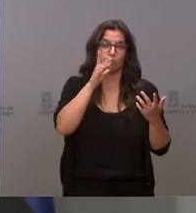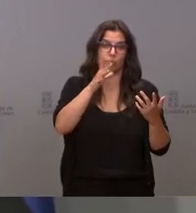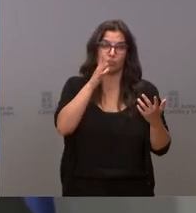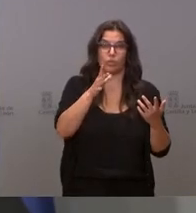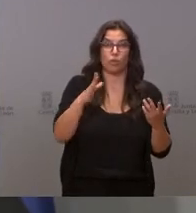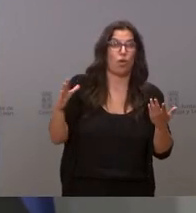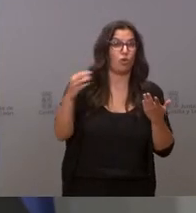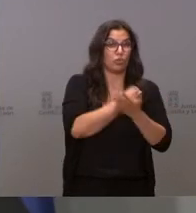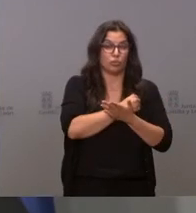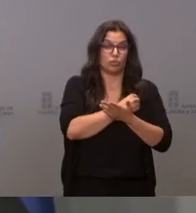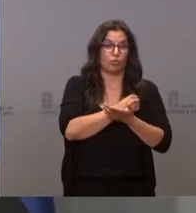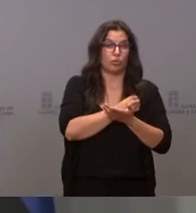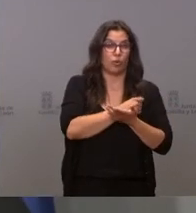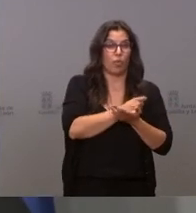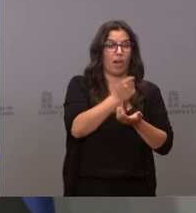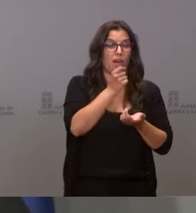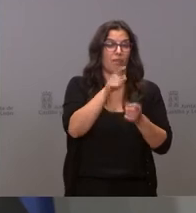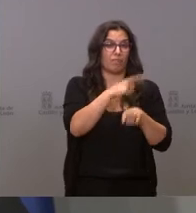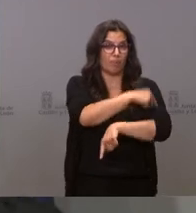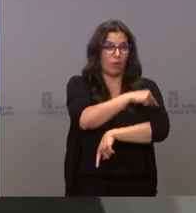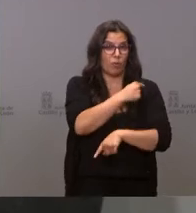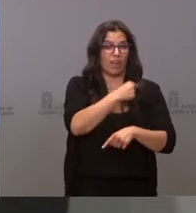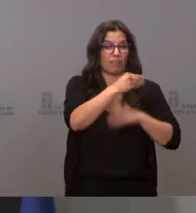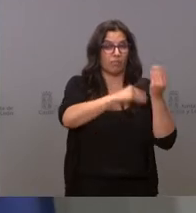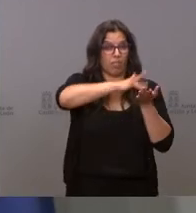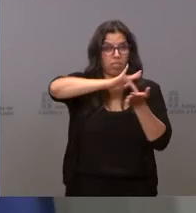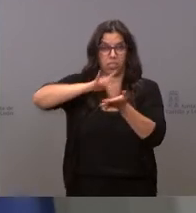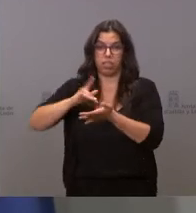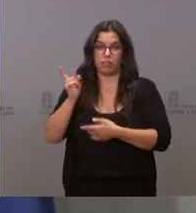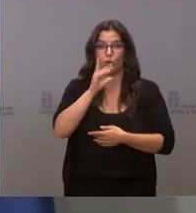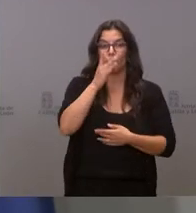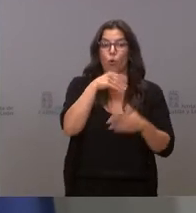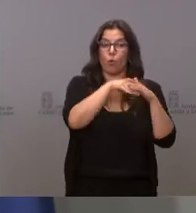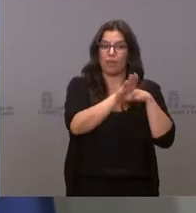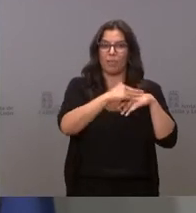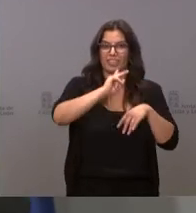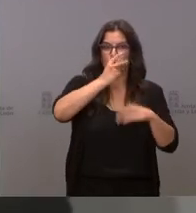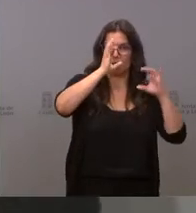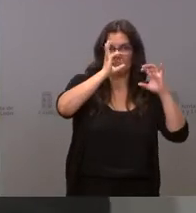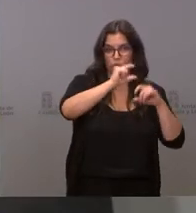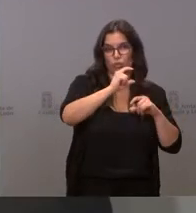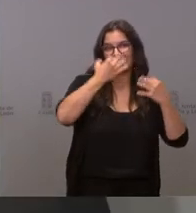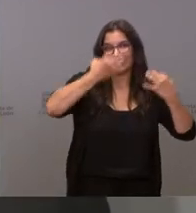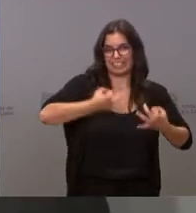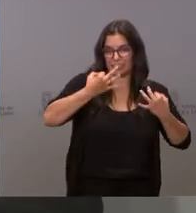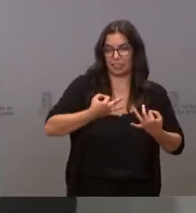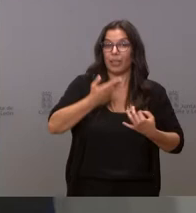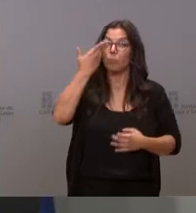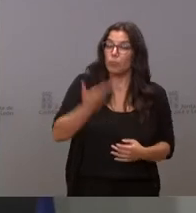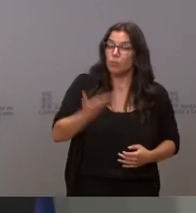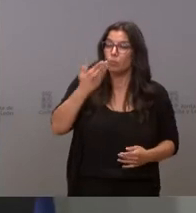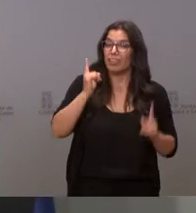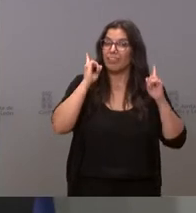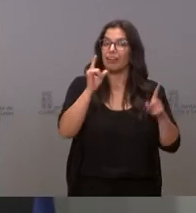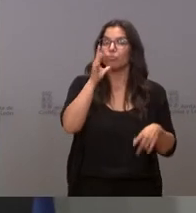el 100% de las dosis recibidas, porque lo que se está haciendo es asegurar la segunda dosis, que en este caso es muy importante porque sabemos